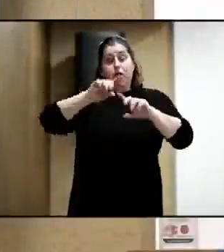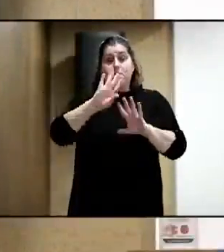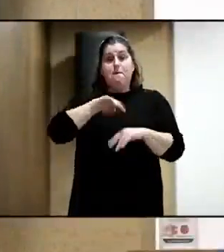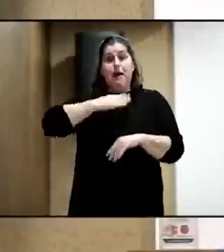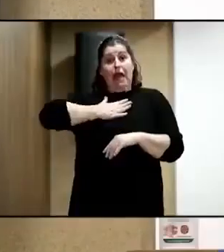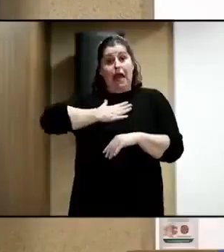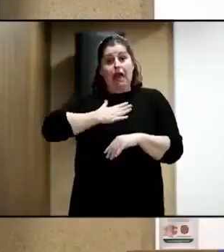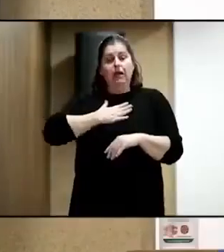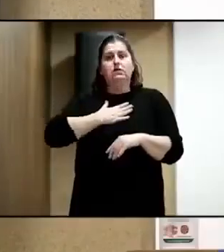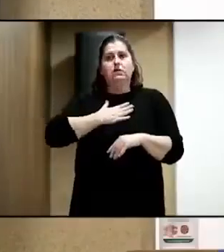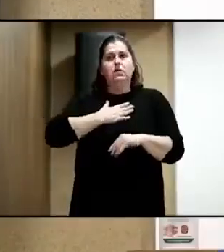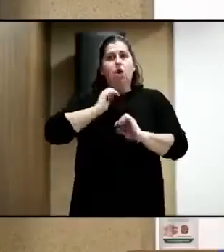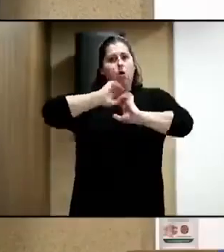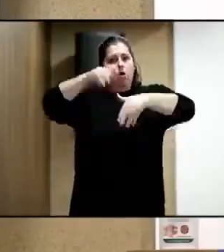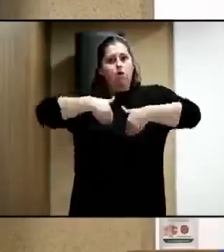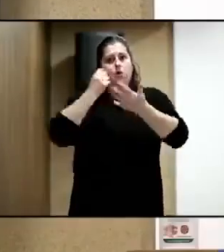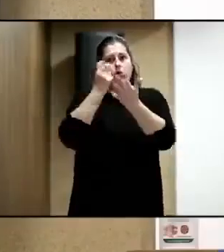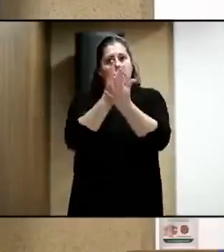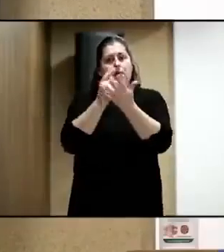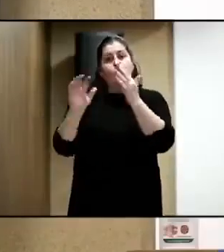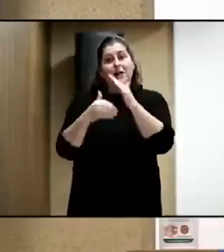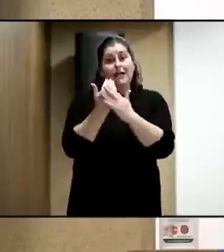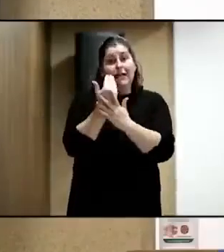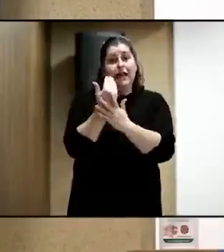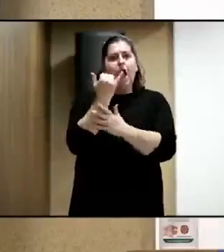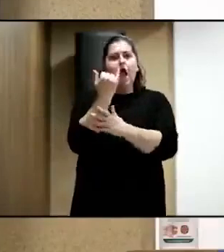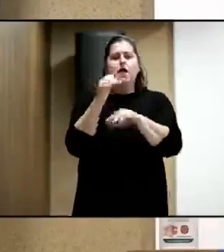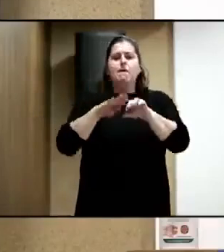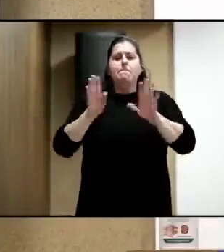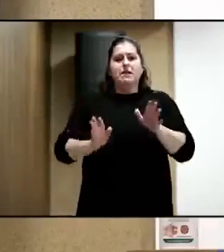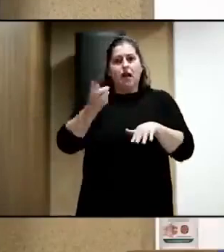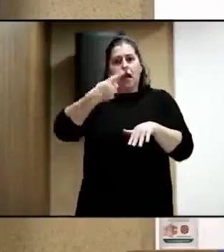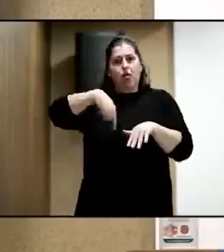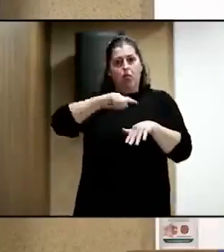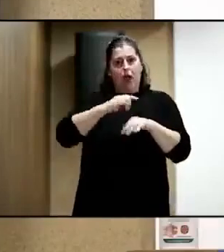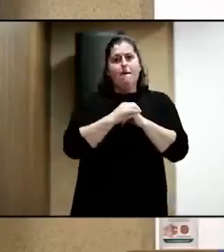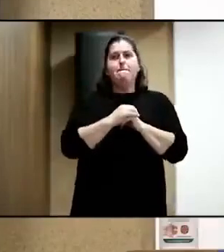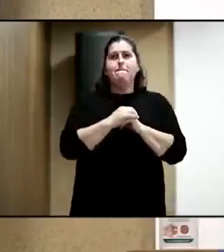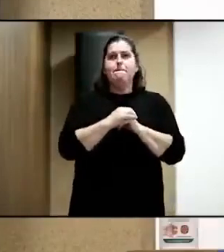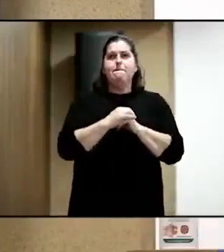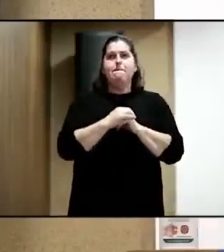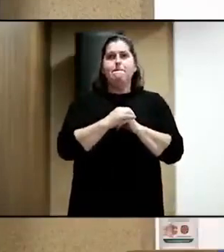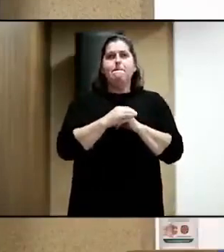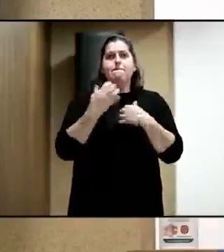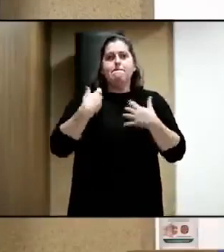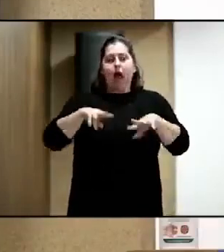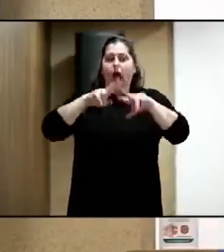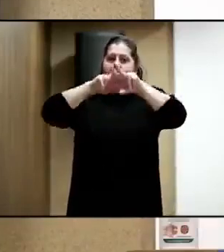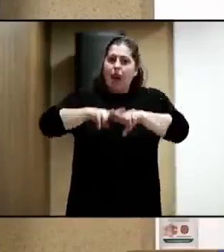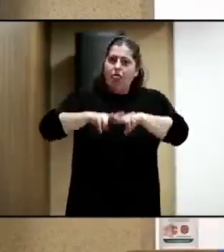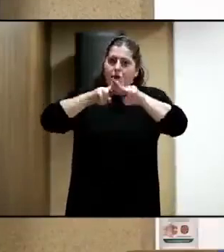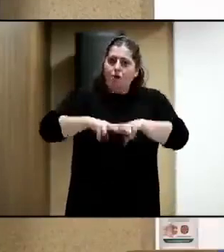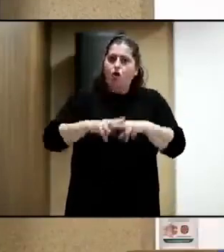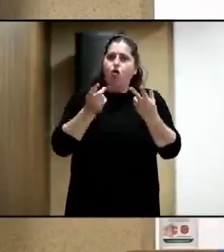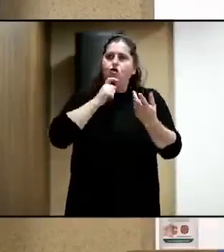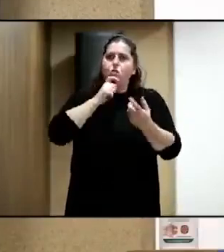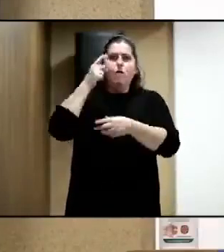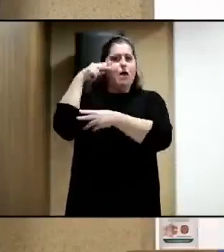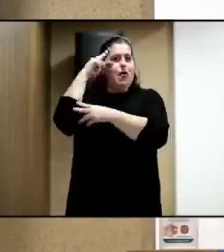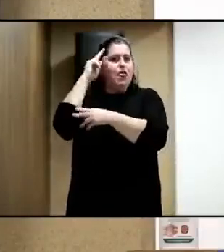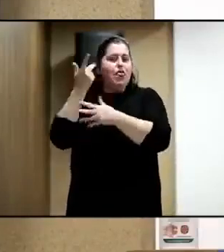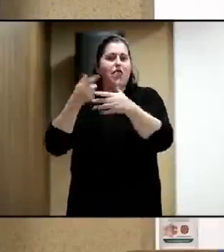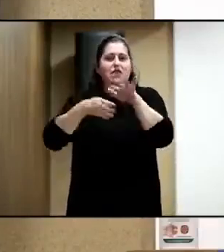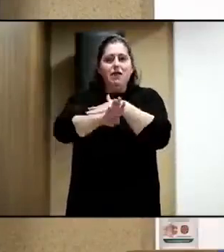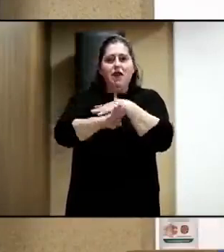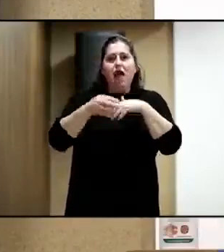volveremos a retomar por la mañana con otra mesa redonda, donde vamos a analizar unas experiencias de accesibilidad e